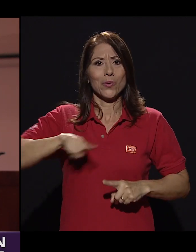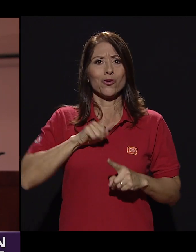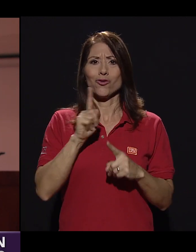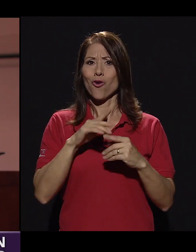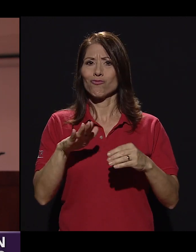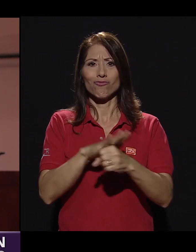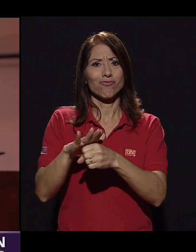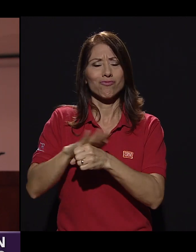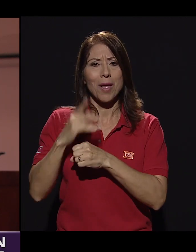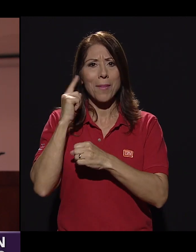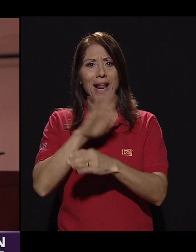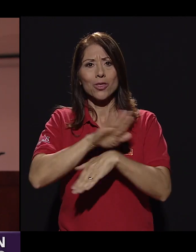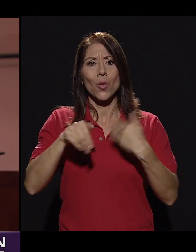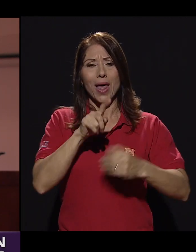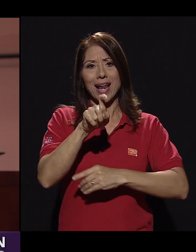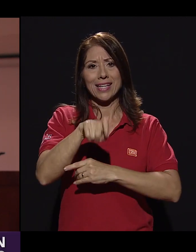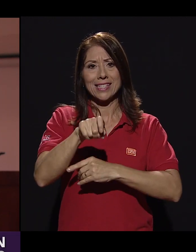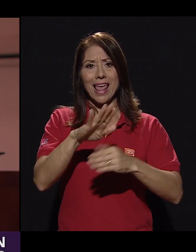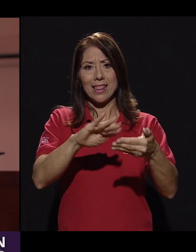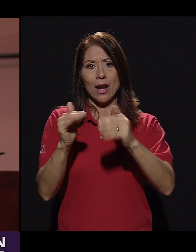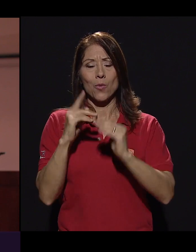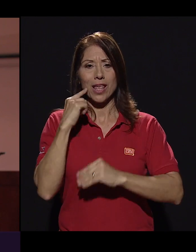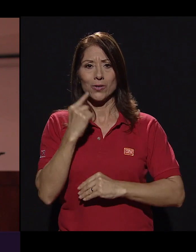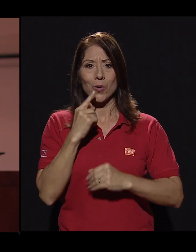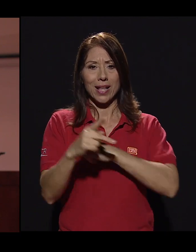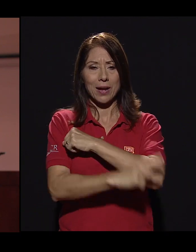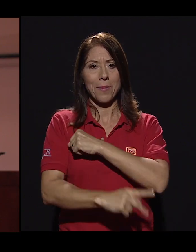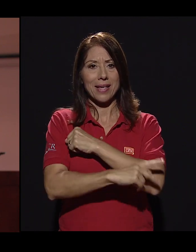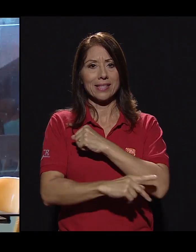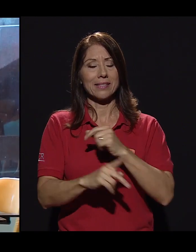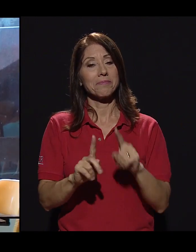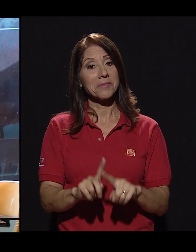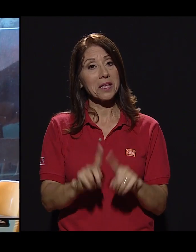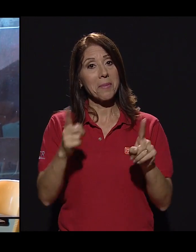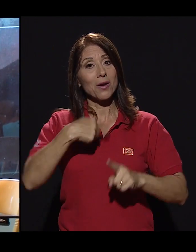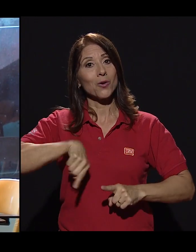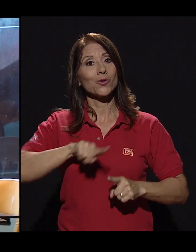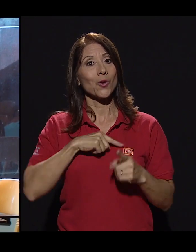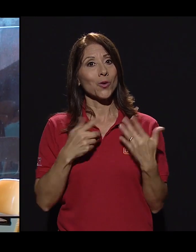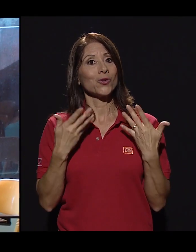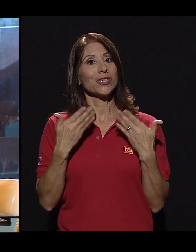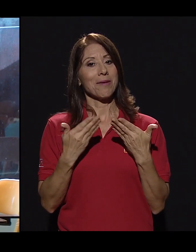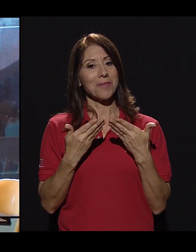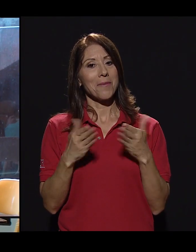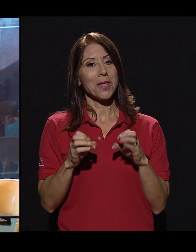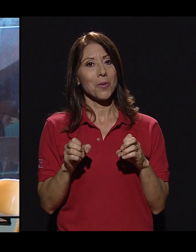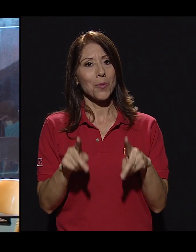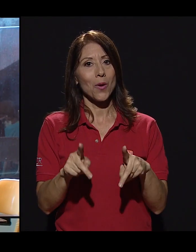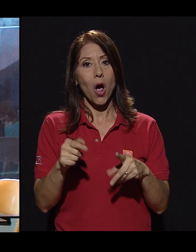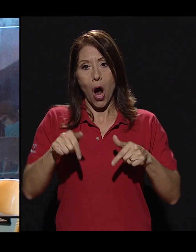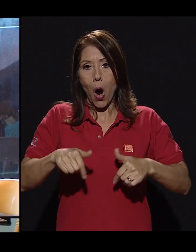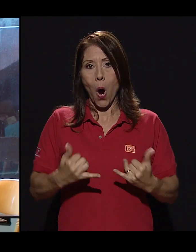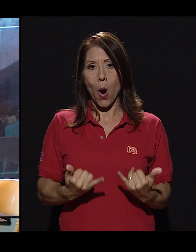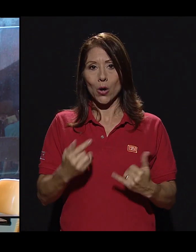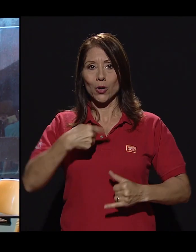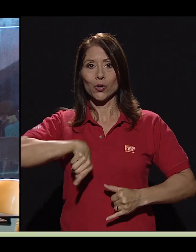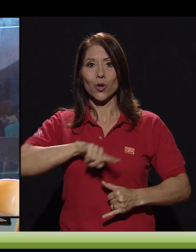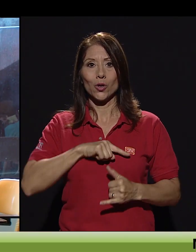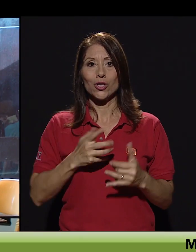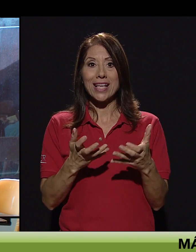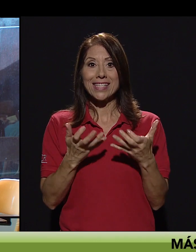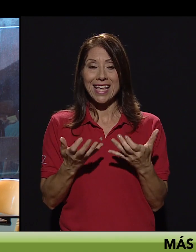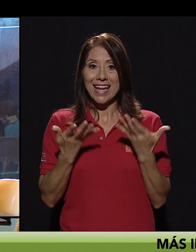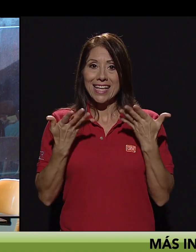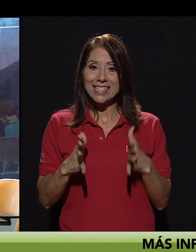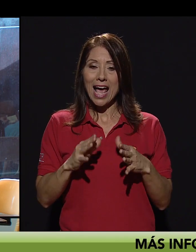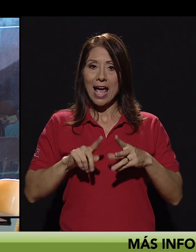para toda la necesidad que hay de la comunidad sorda en el país. Sin embargo, estamos abriendo brecha, ¿verdad? Hoy somos nosotros y se quiere llevar